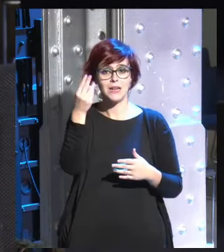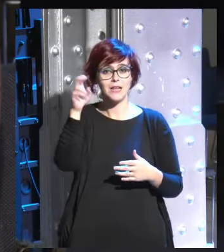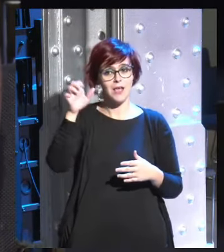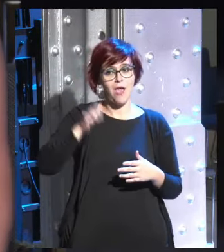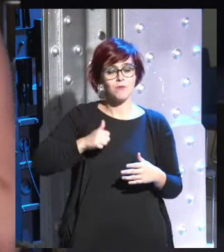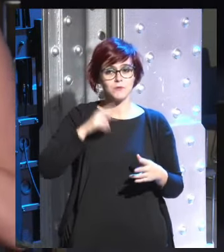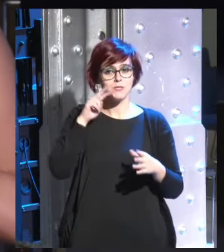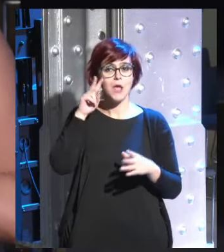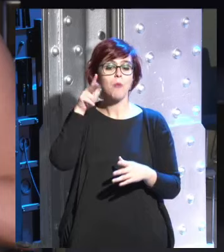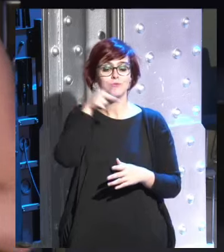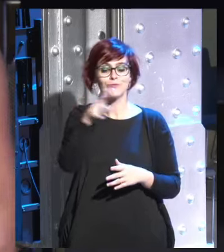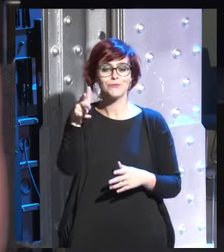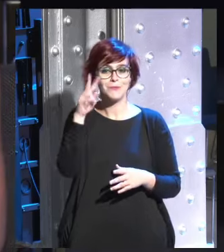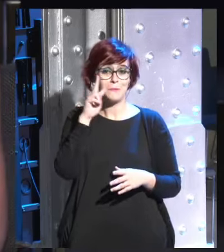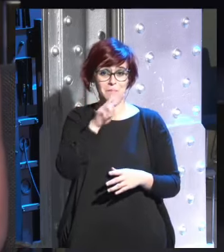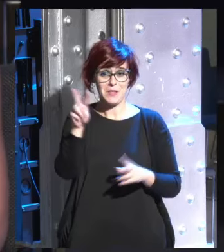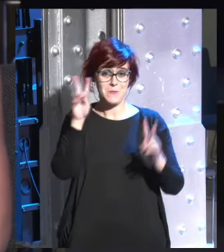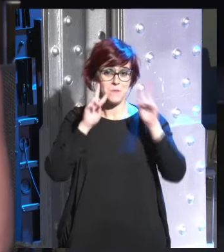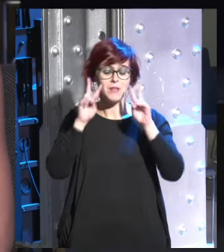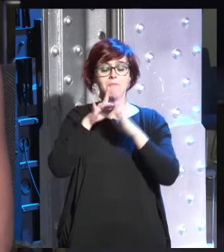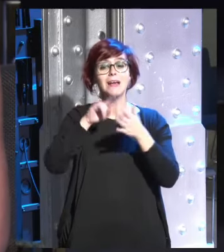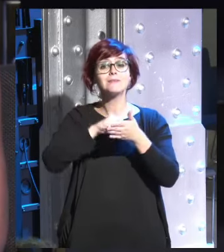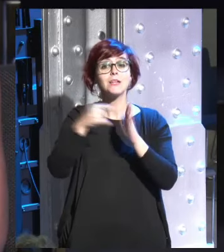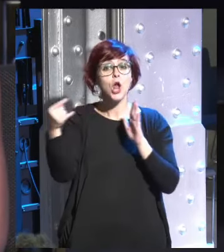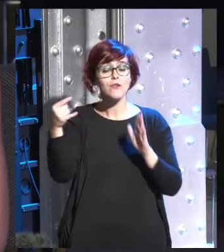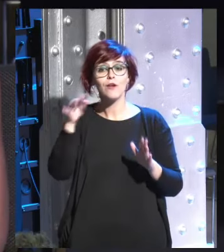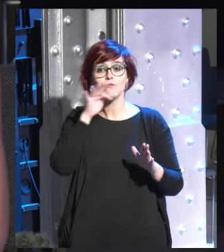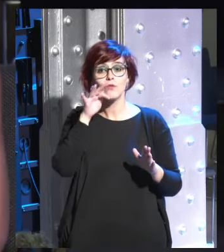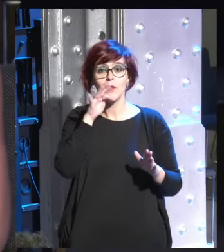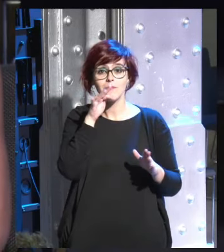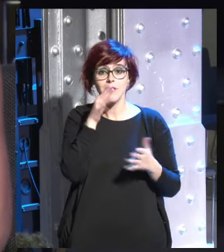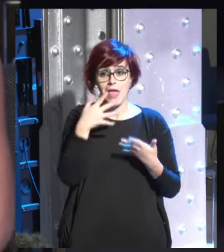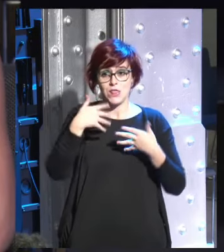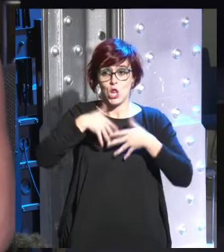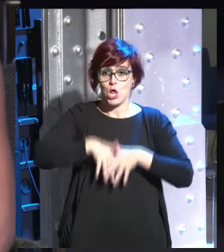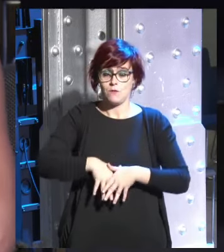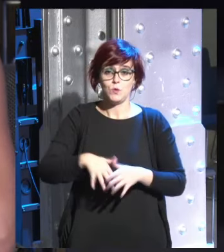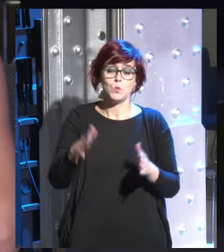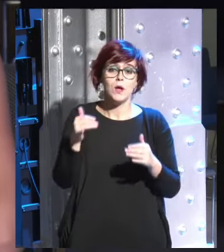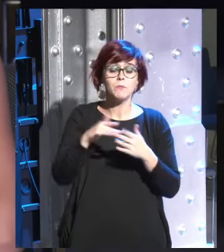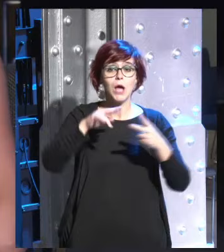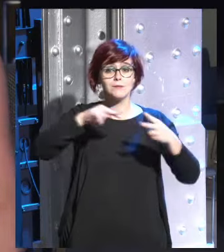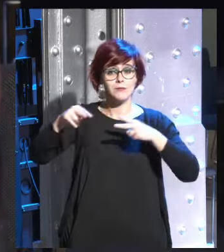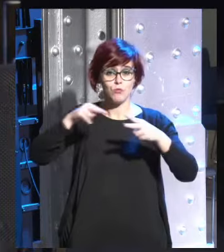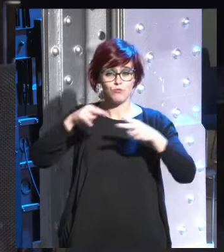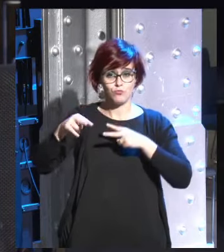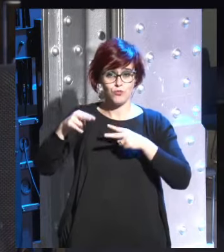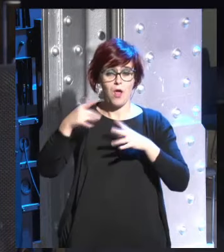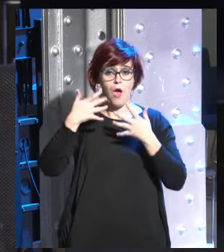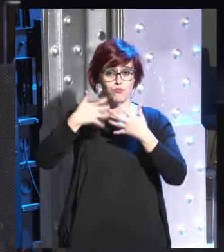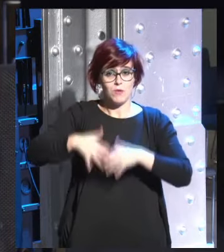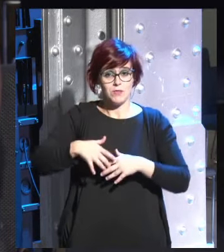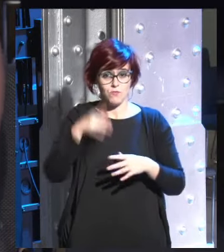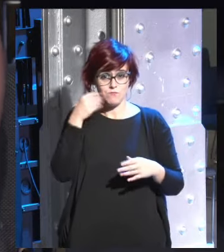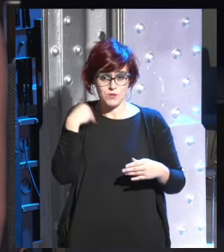viendo mientras tanto una cosa os quiero recordar la tecnología todavía no la tenemos incorporada es decir el traductor simultáneo no nos lo